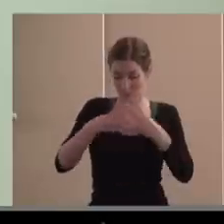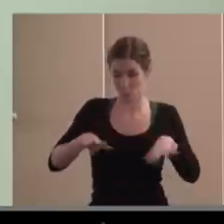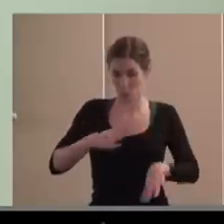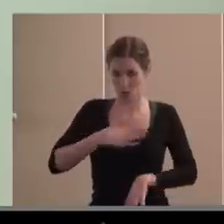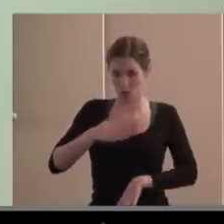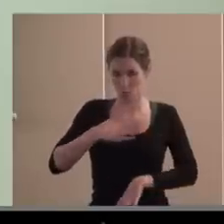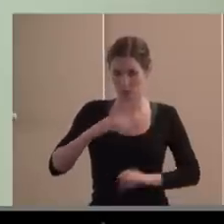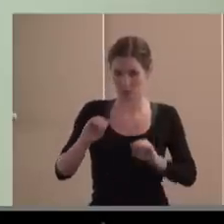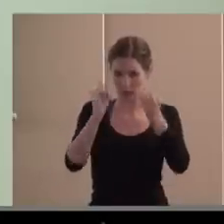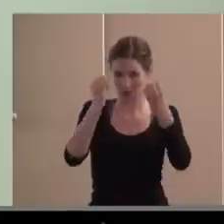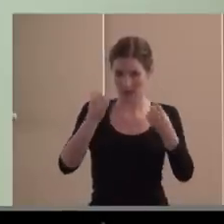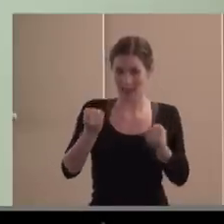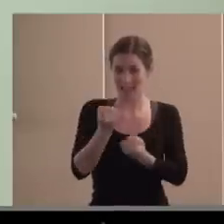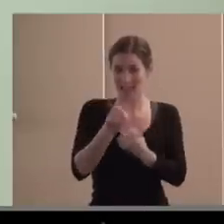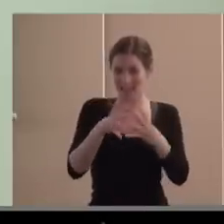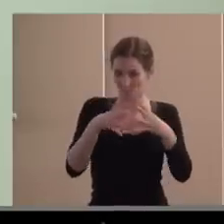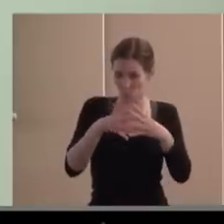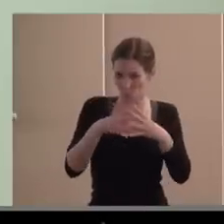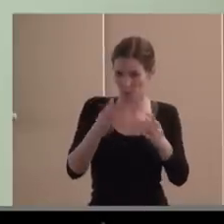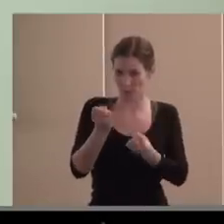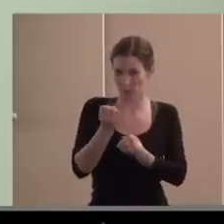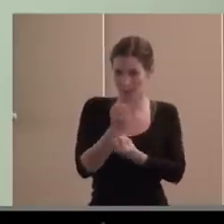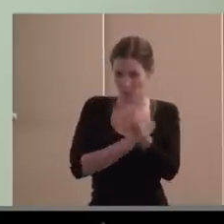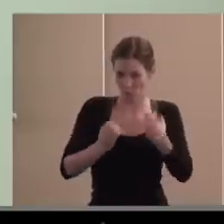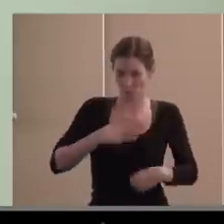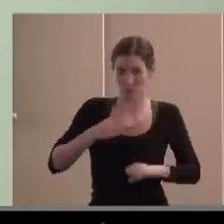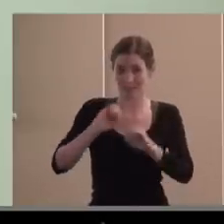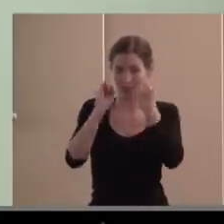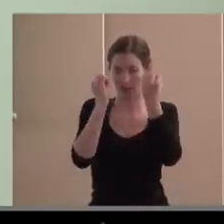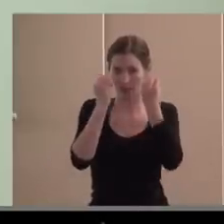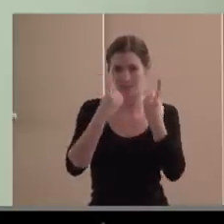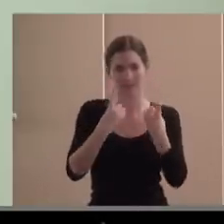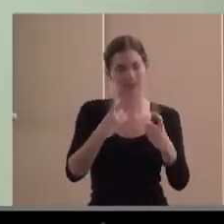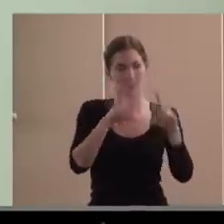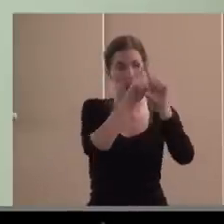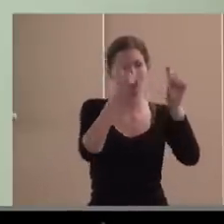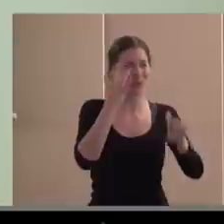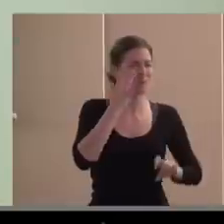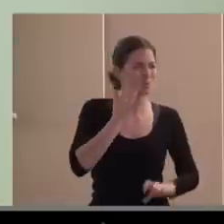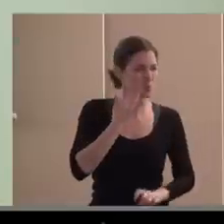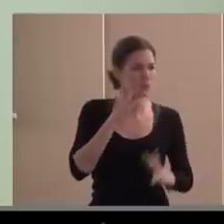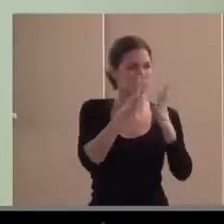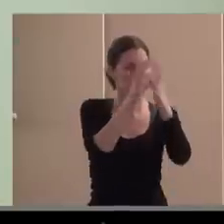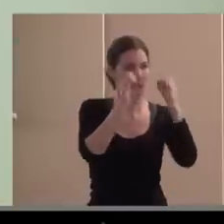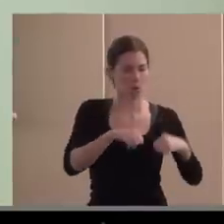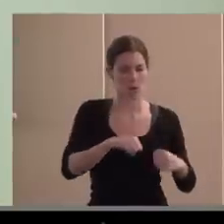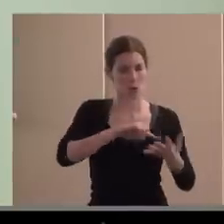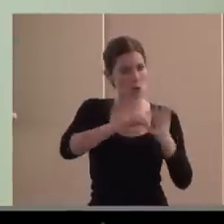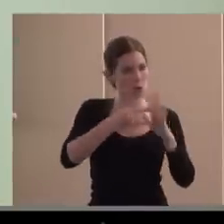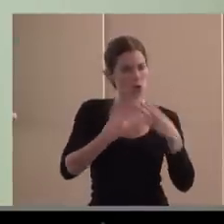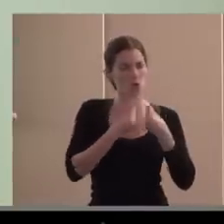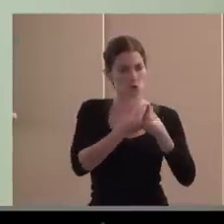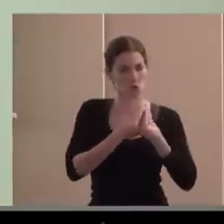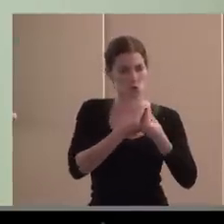nuestra estructura económica, es llegar a acuerdos con empresas puras y duras y hacer proyectos conjuntos. ¿Y eso qué será? ¿Economía